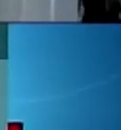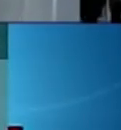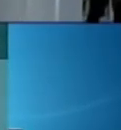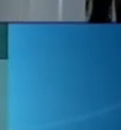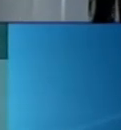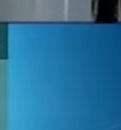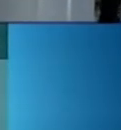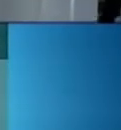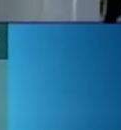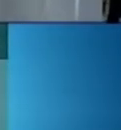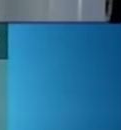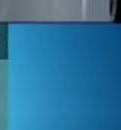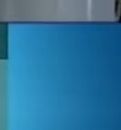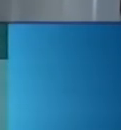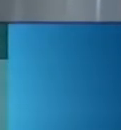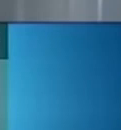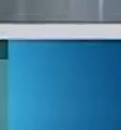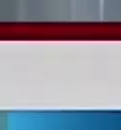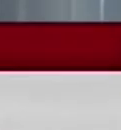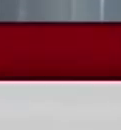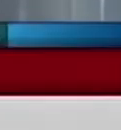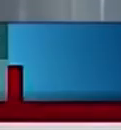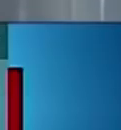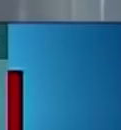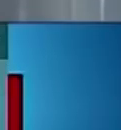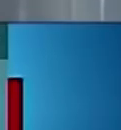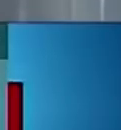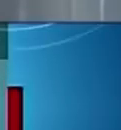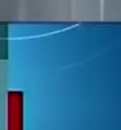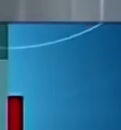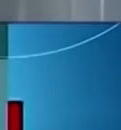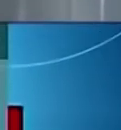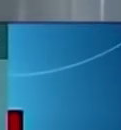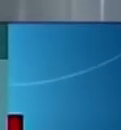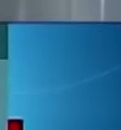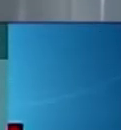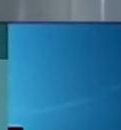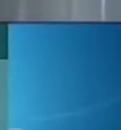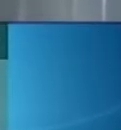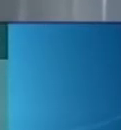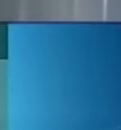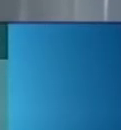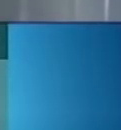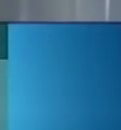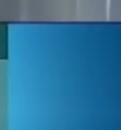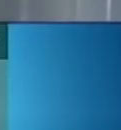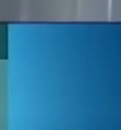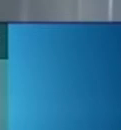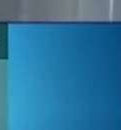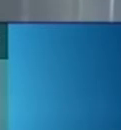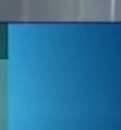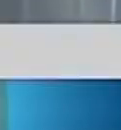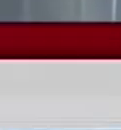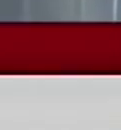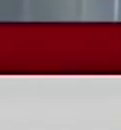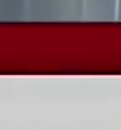algunos líderes de la paz. Yo creo que está muy claro que el Nobel intentó decir, bueno, nos va muy mal en